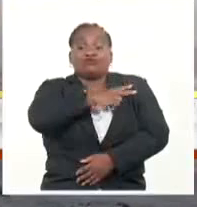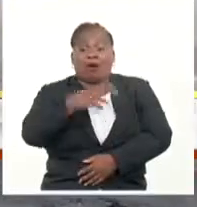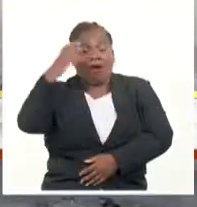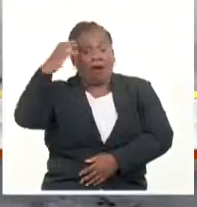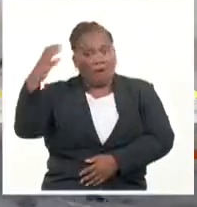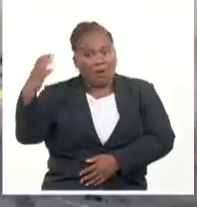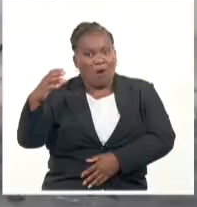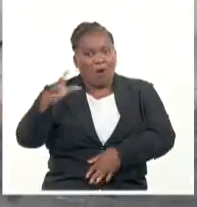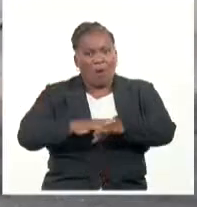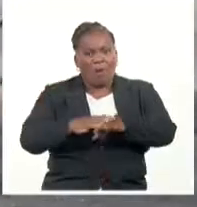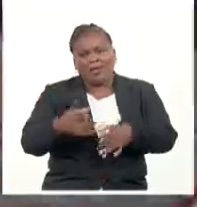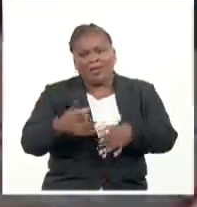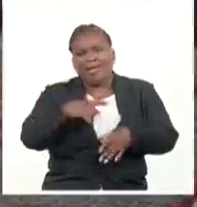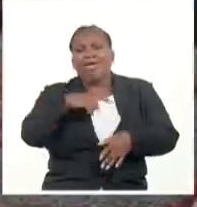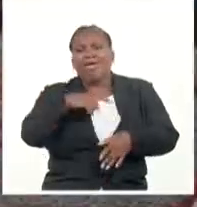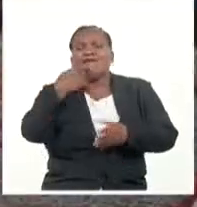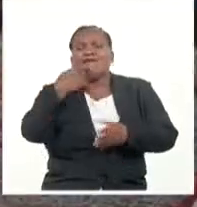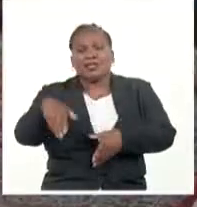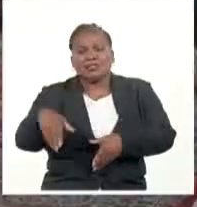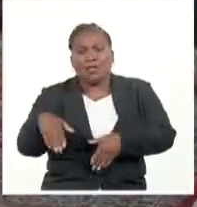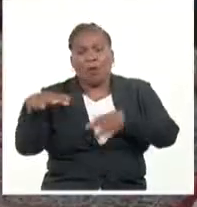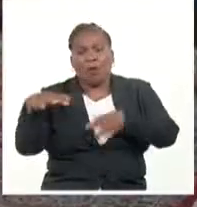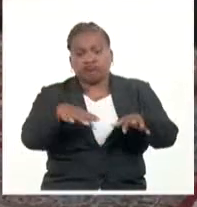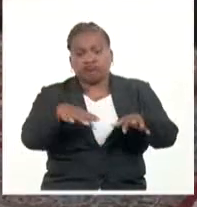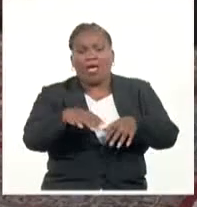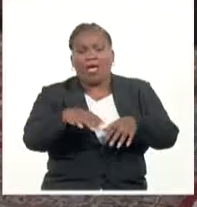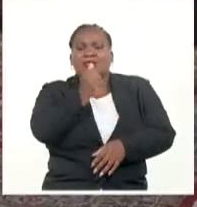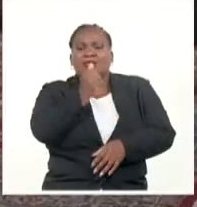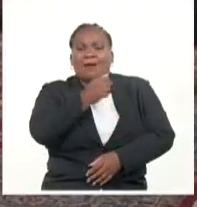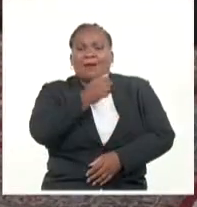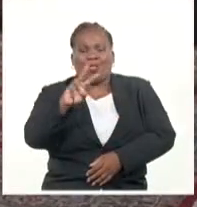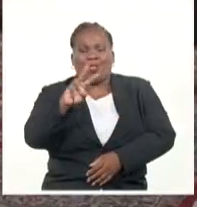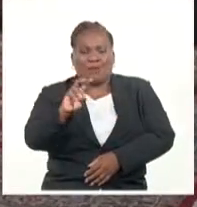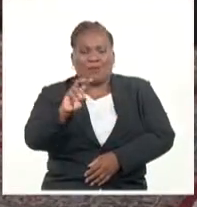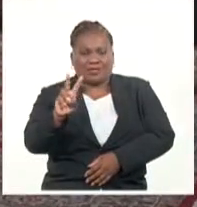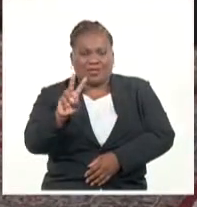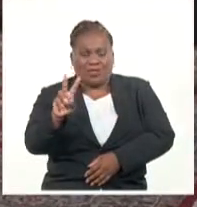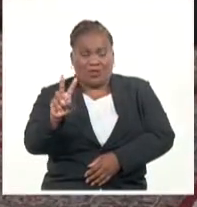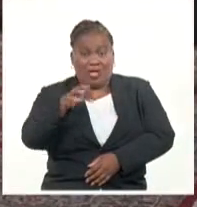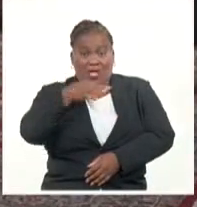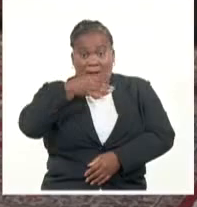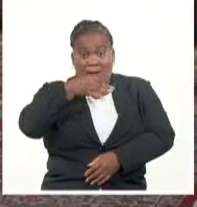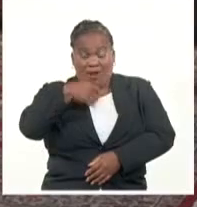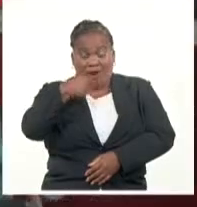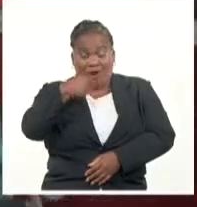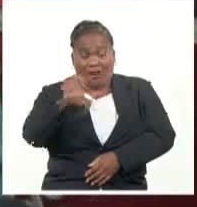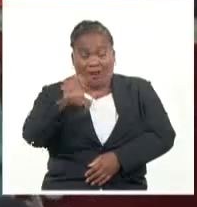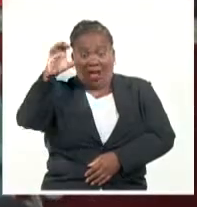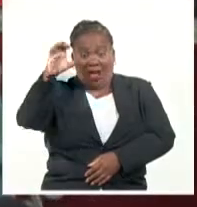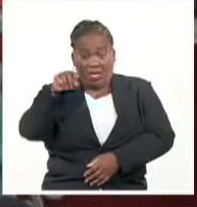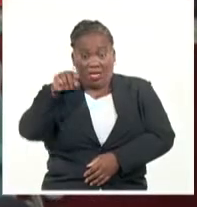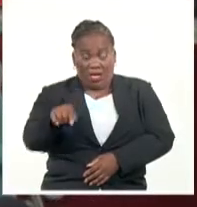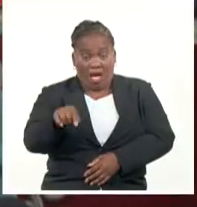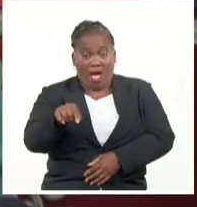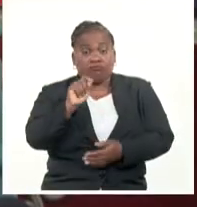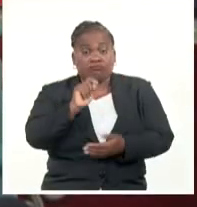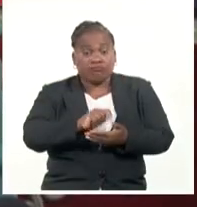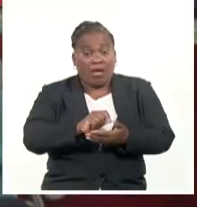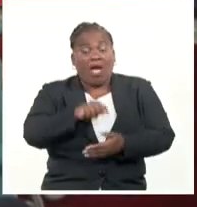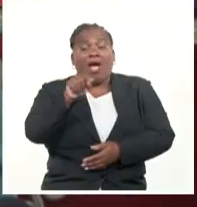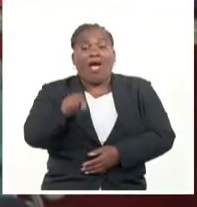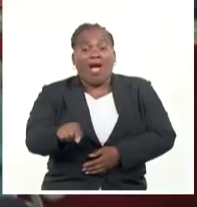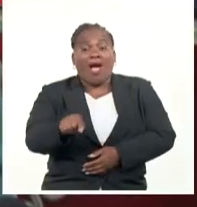fallecidos durante las marchas de diciembre de 2022. Según la fiscalía, las diligencias incluyen a quien era,